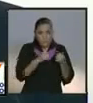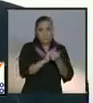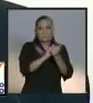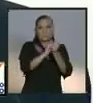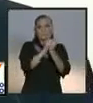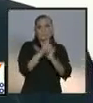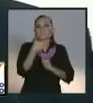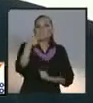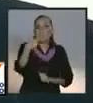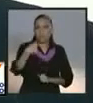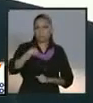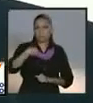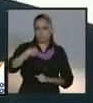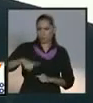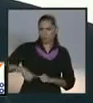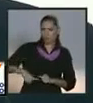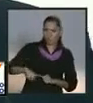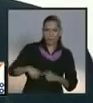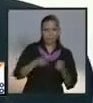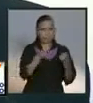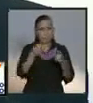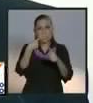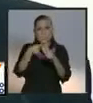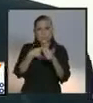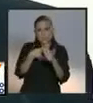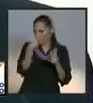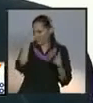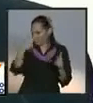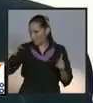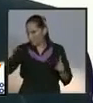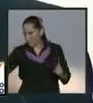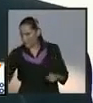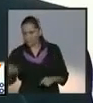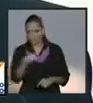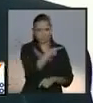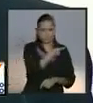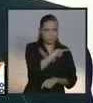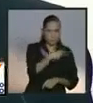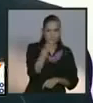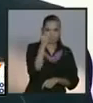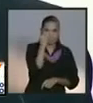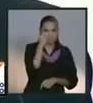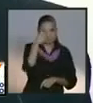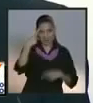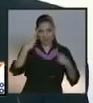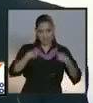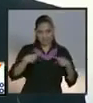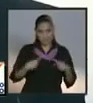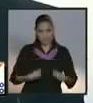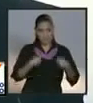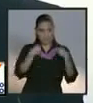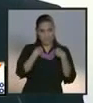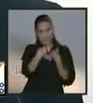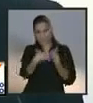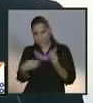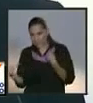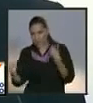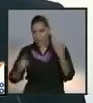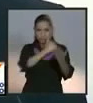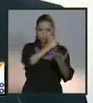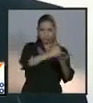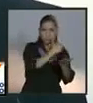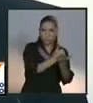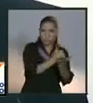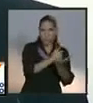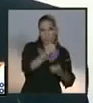Para ricos y para pobres. Para los que viven en el campo y para los que viven en la ciudad. Voy a gobernar, desde luego, para mis